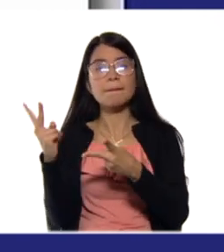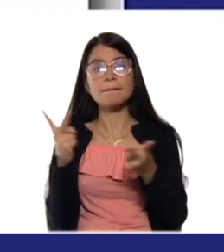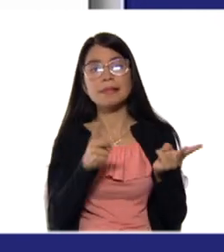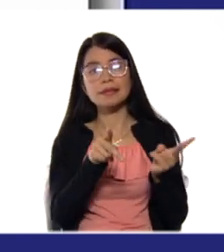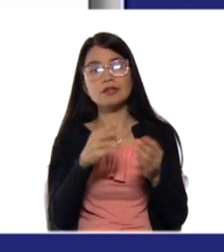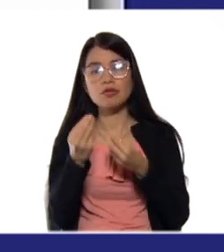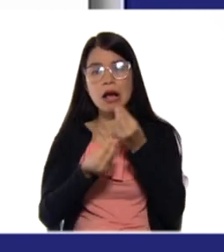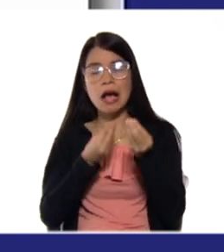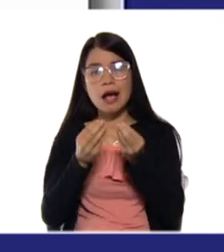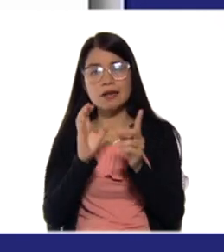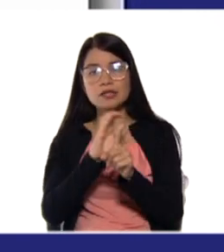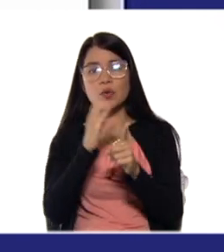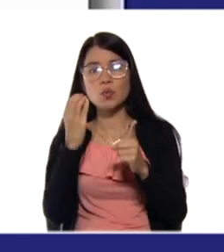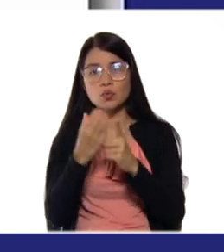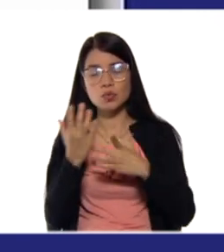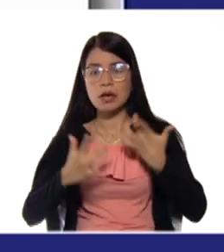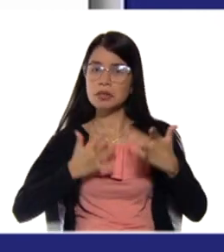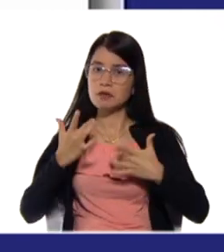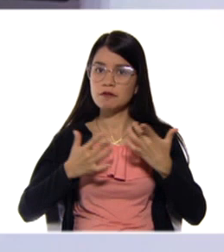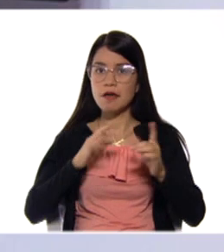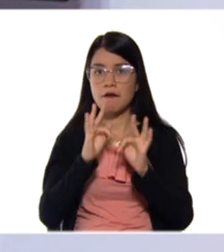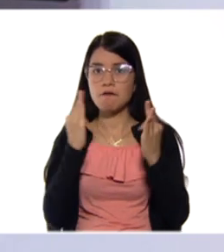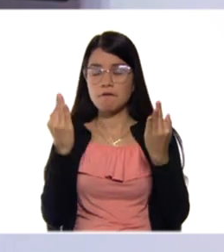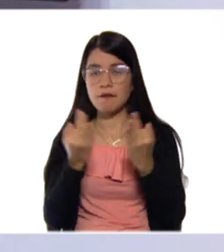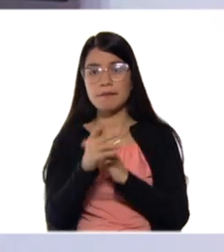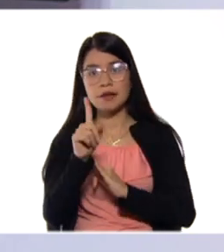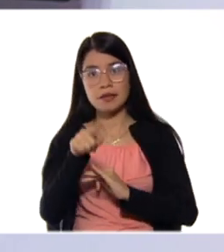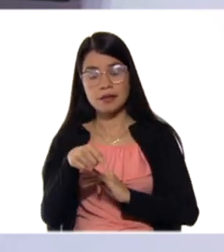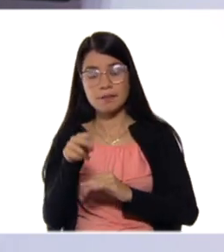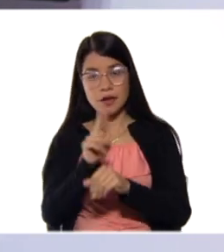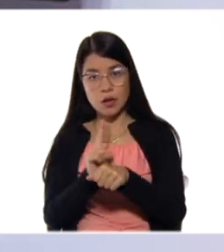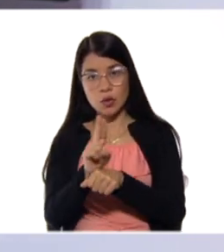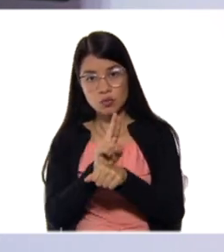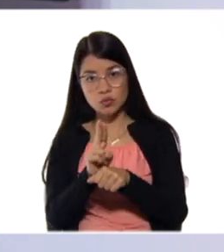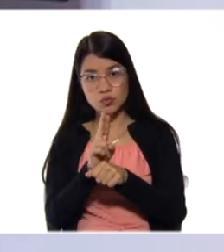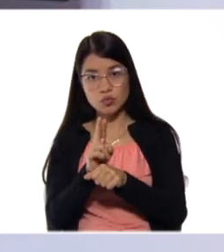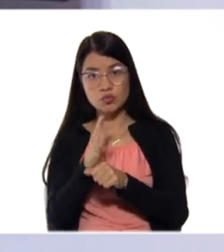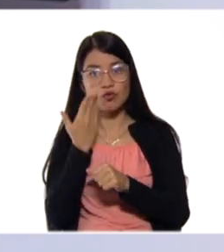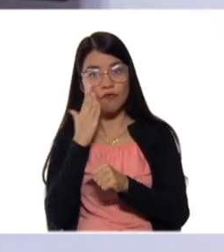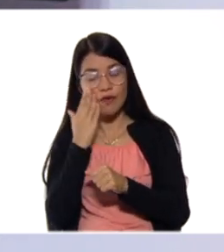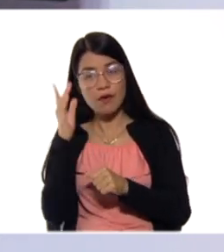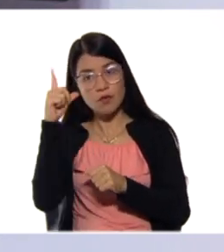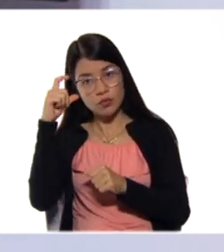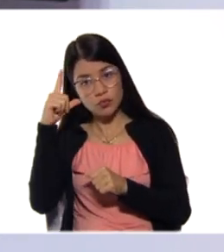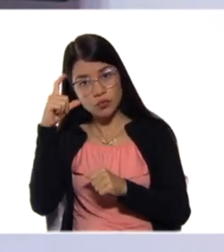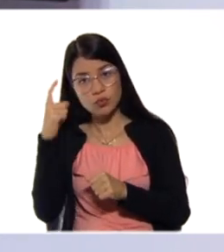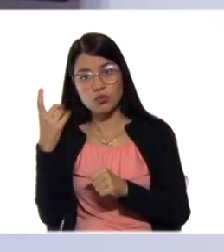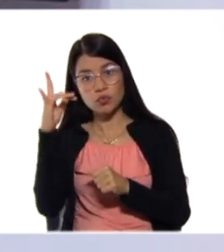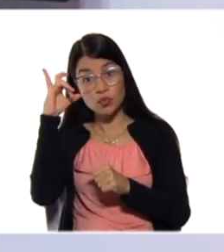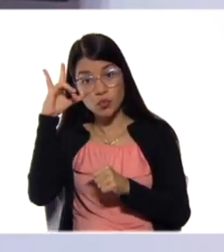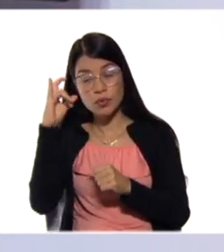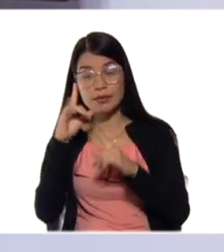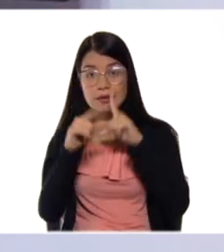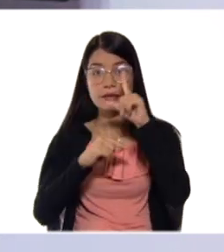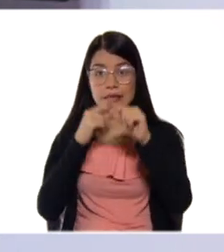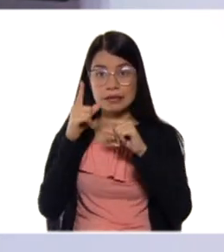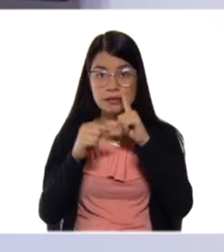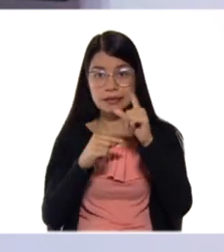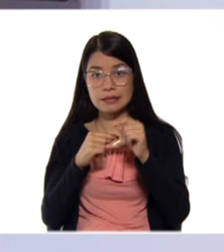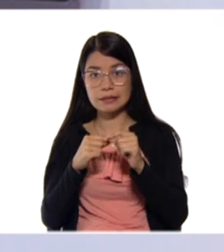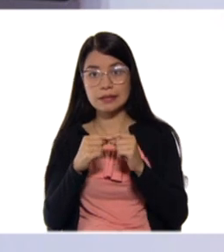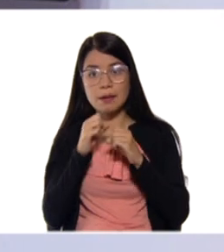culturales en familia y, por supuesto, el uso de las redes sociales para difundir todo lo que estamos realizando en casa.